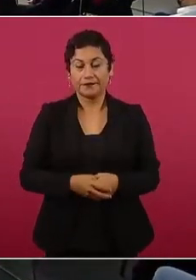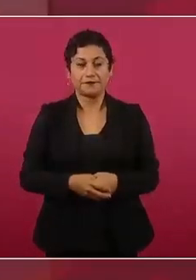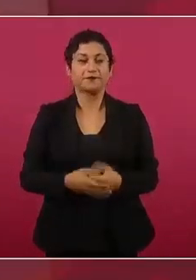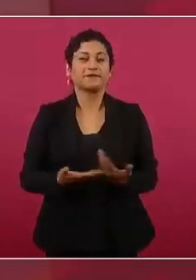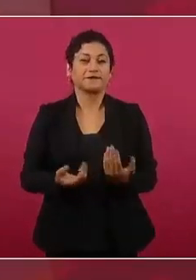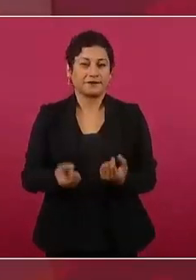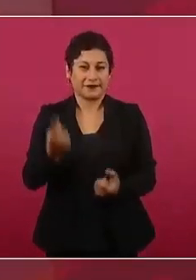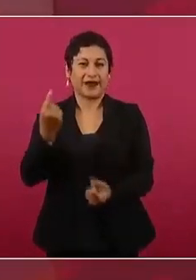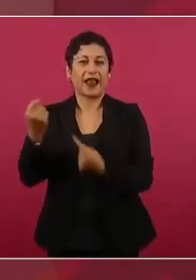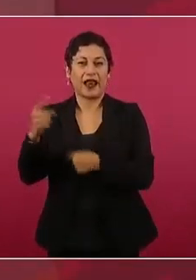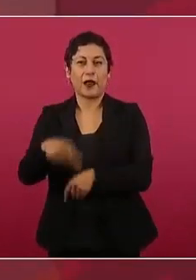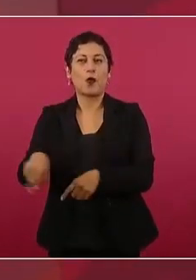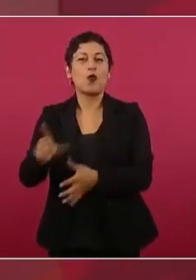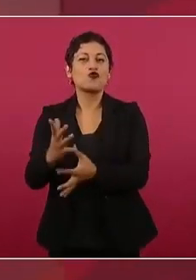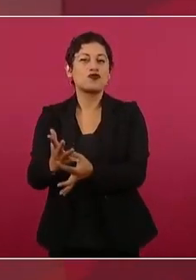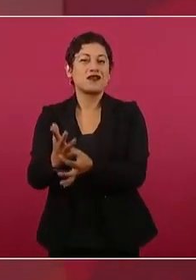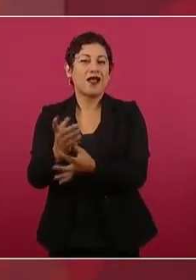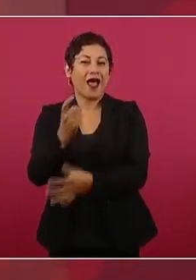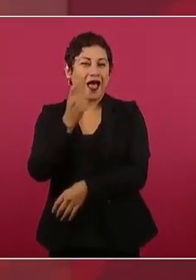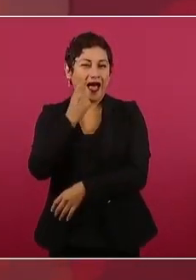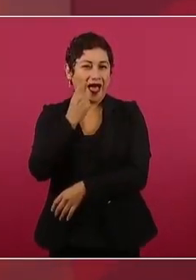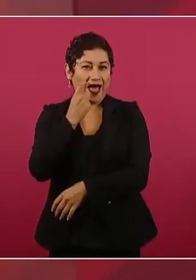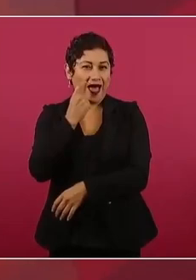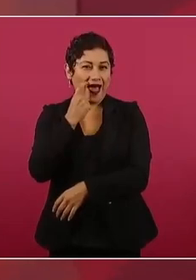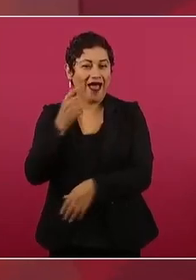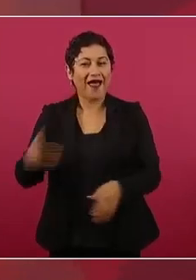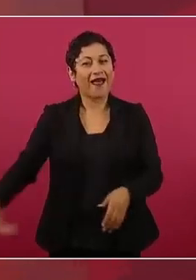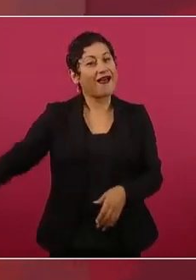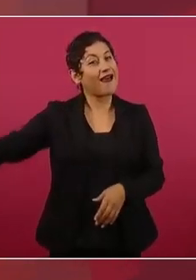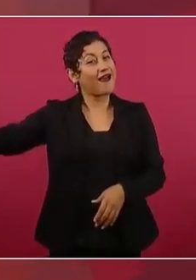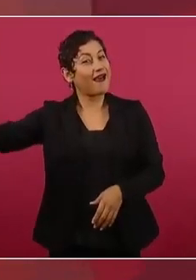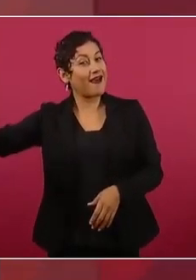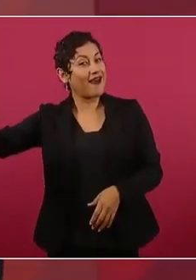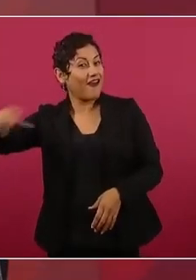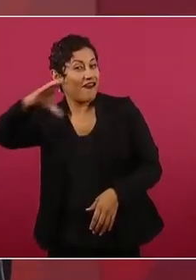con Andrés Manuel.